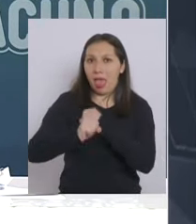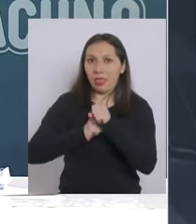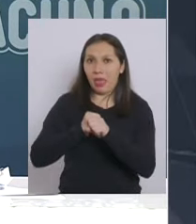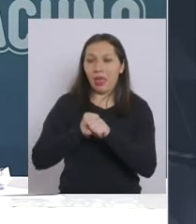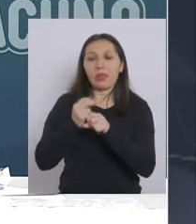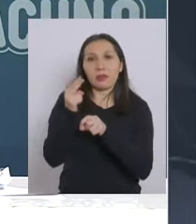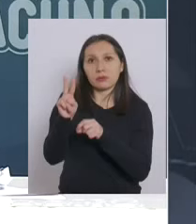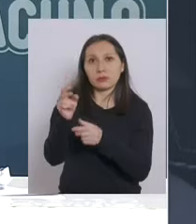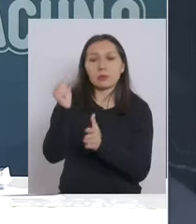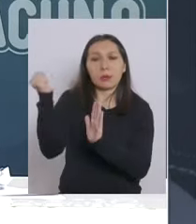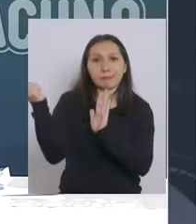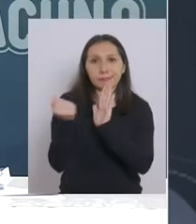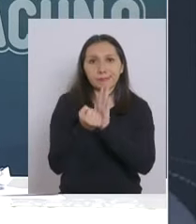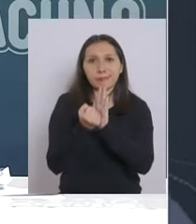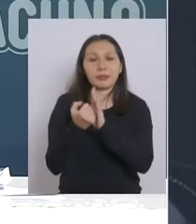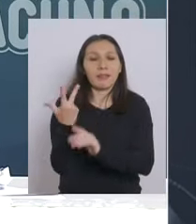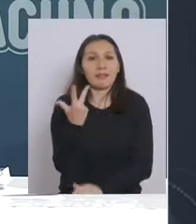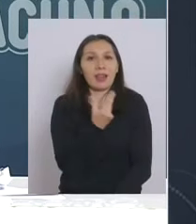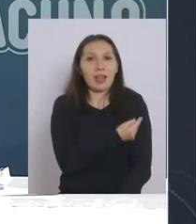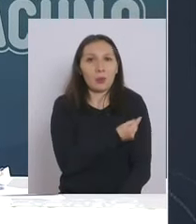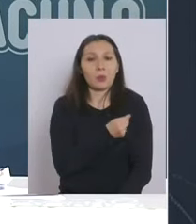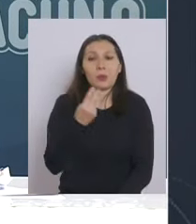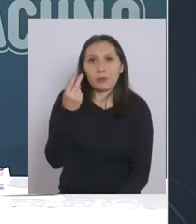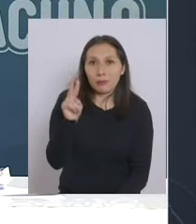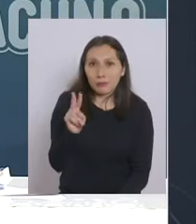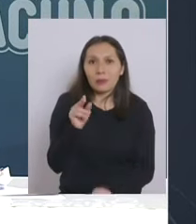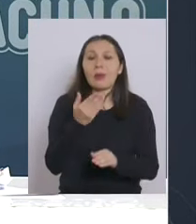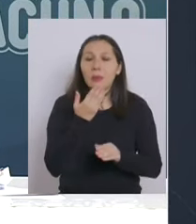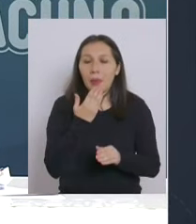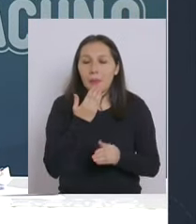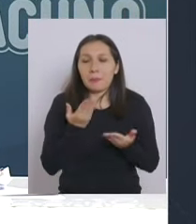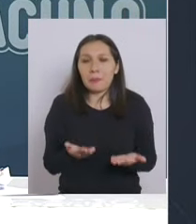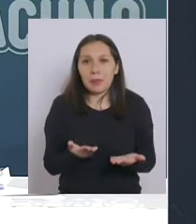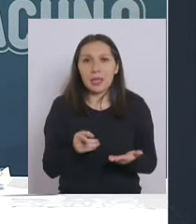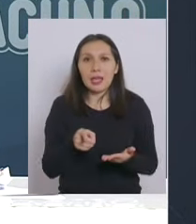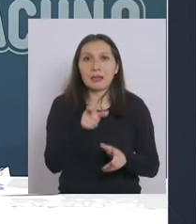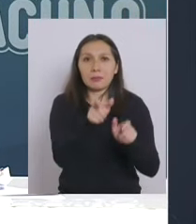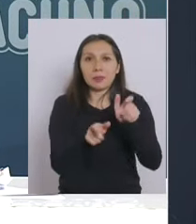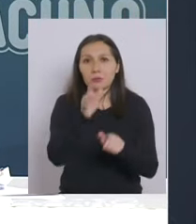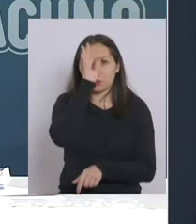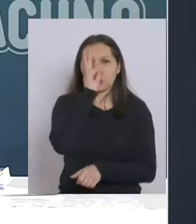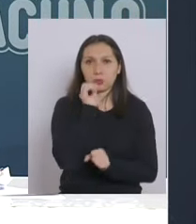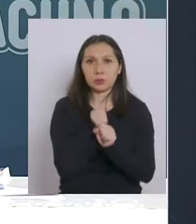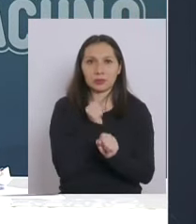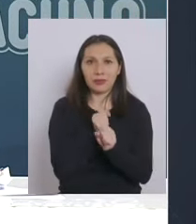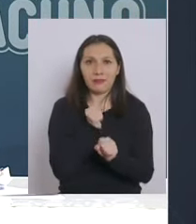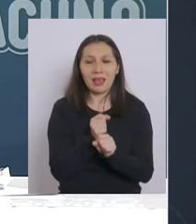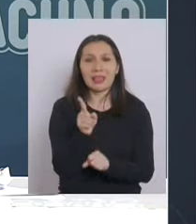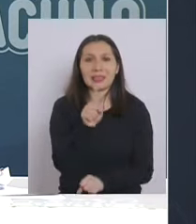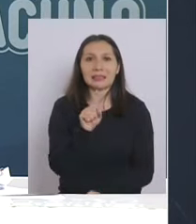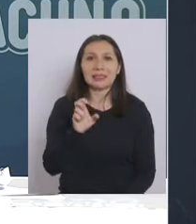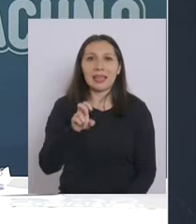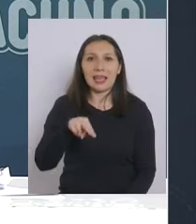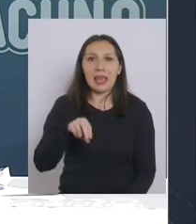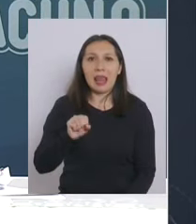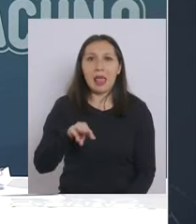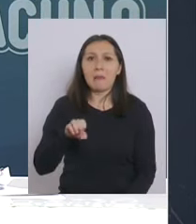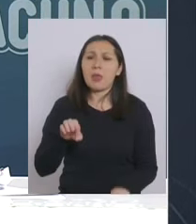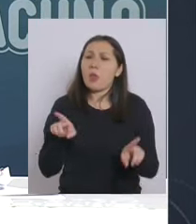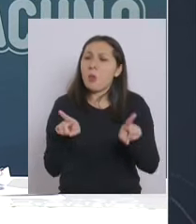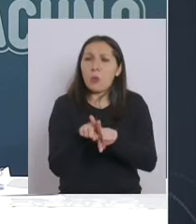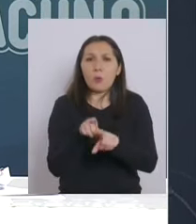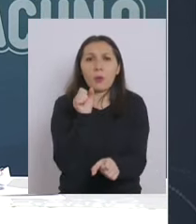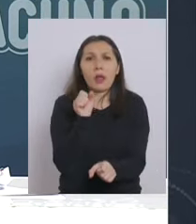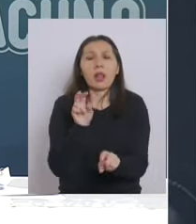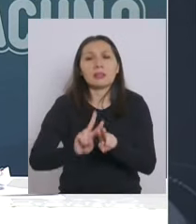según la certificación de la vacuna y también a los trabajadores del cename al igual como lo hicimos con